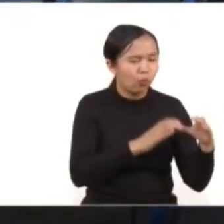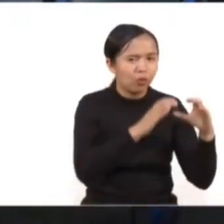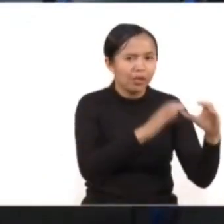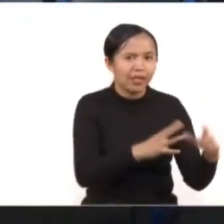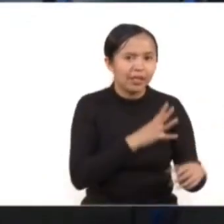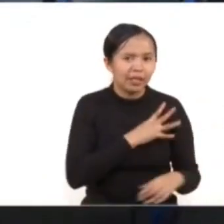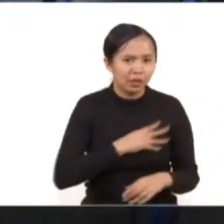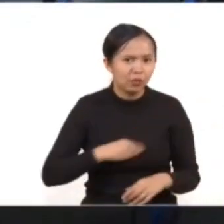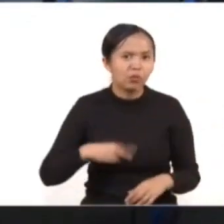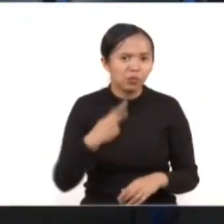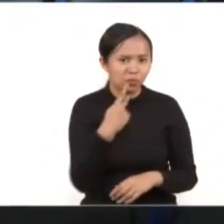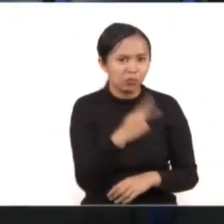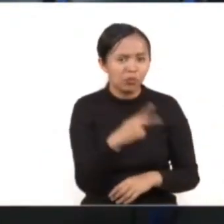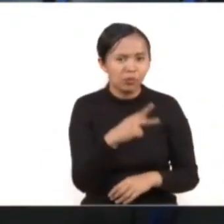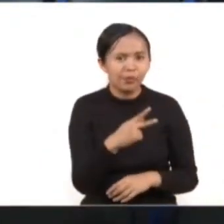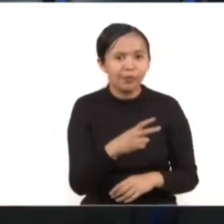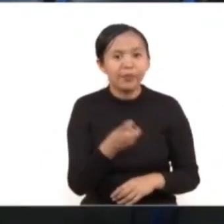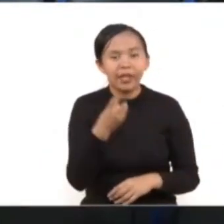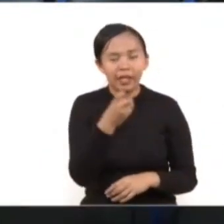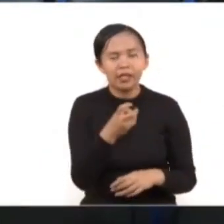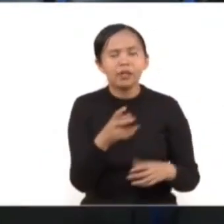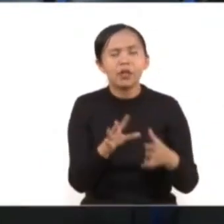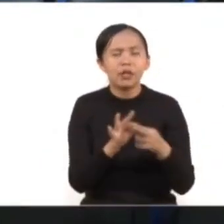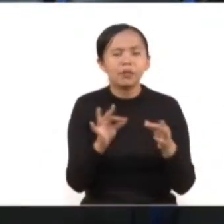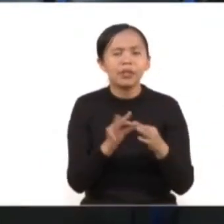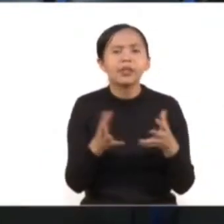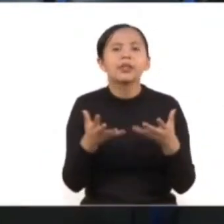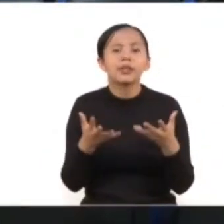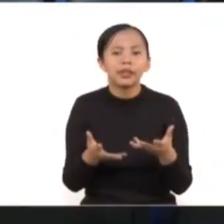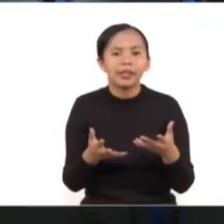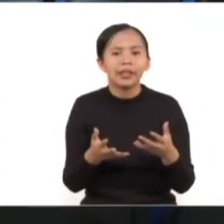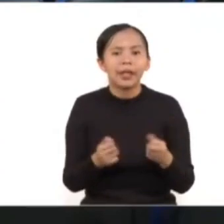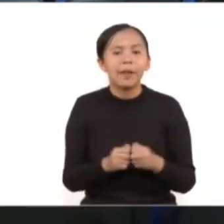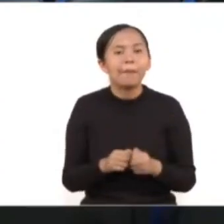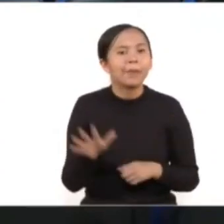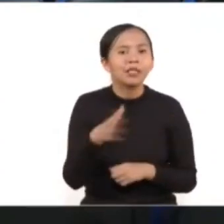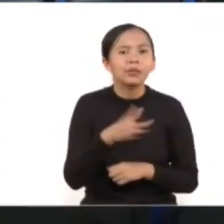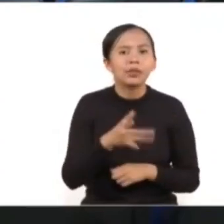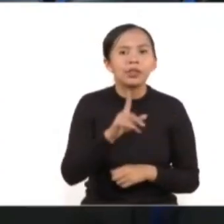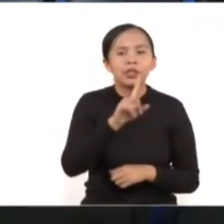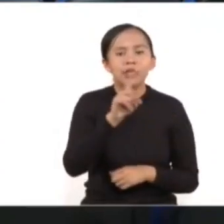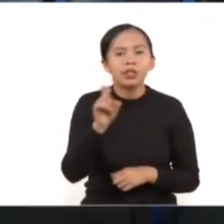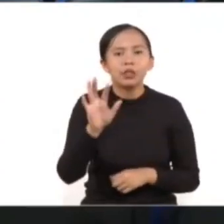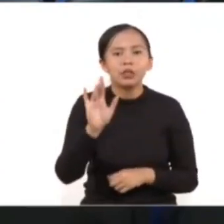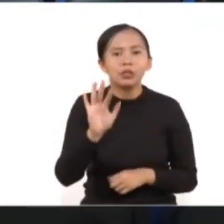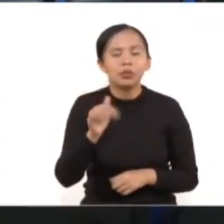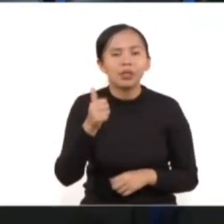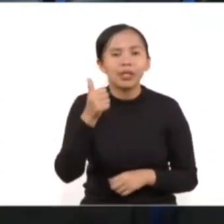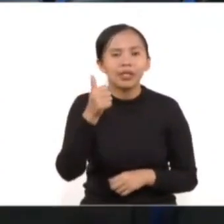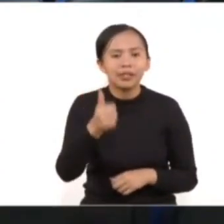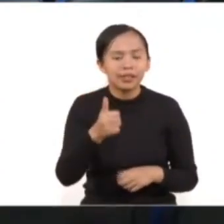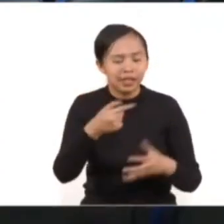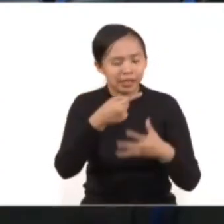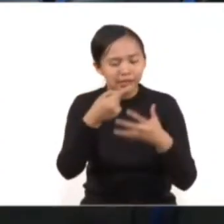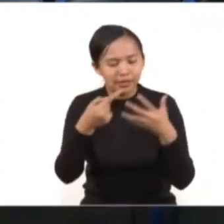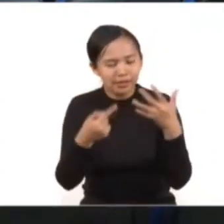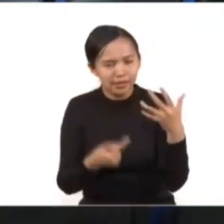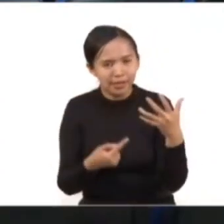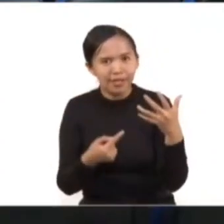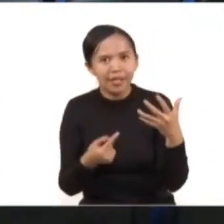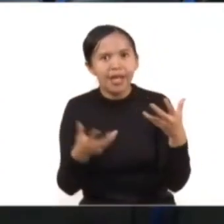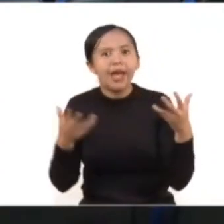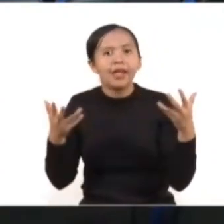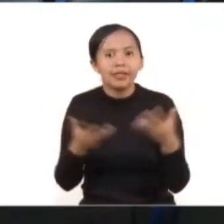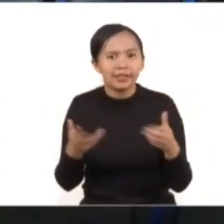sentido, se establece que en el periodo ya reportado se han otorgado 156 medidas en